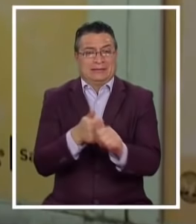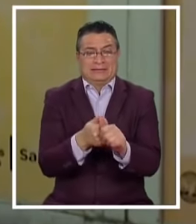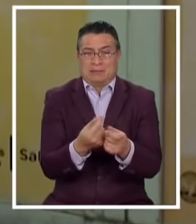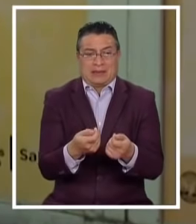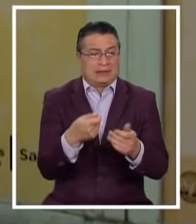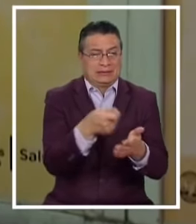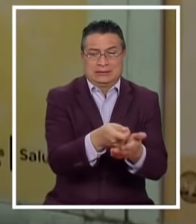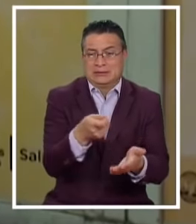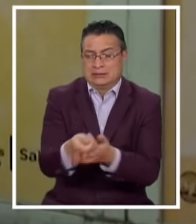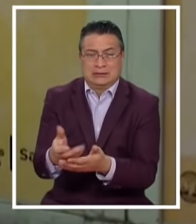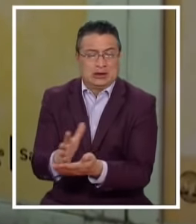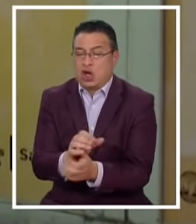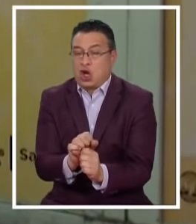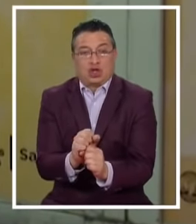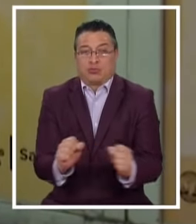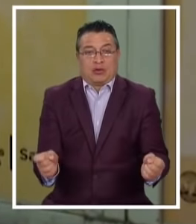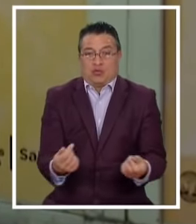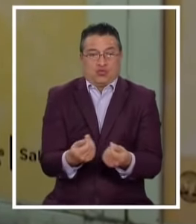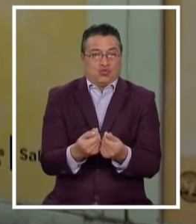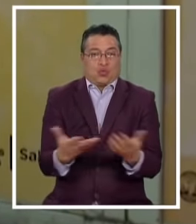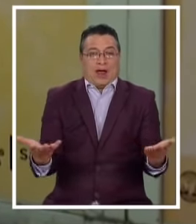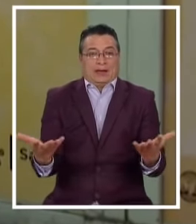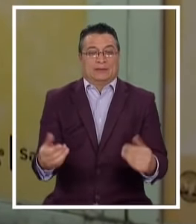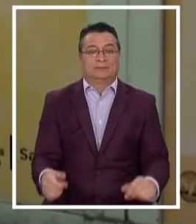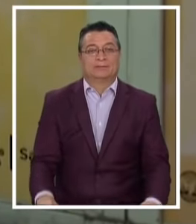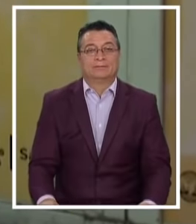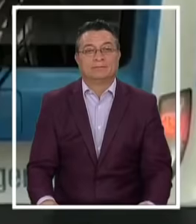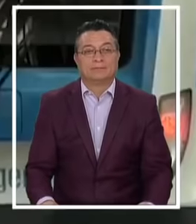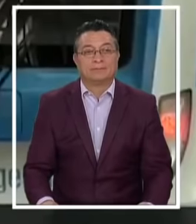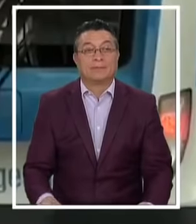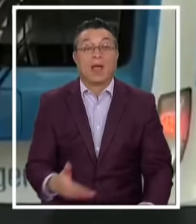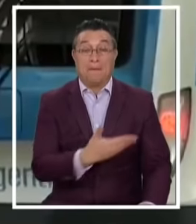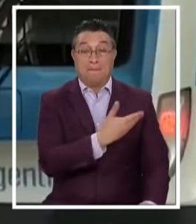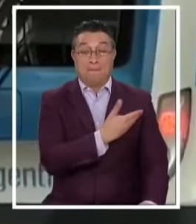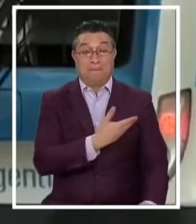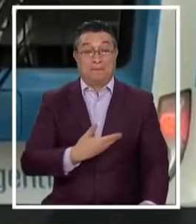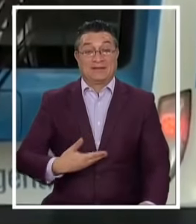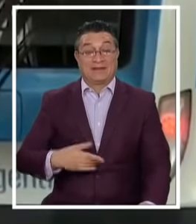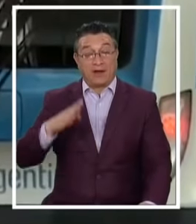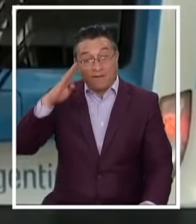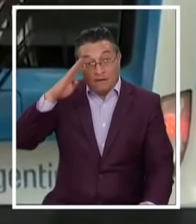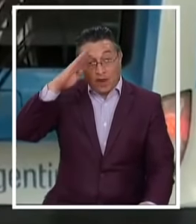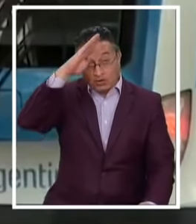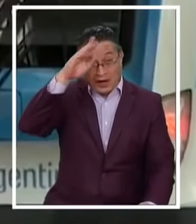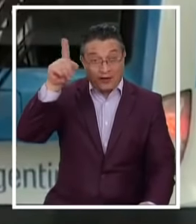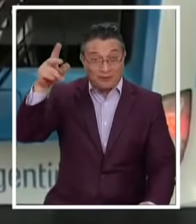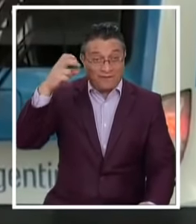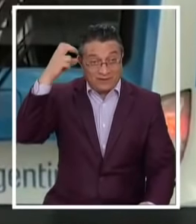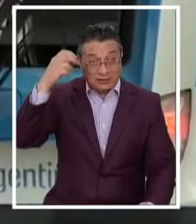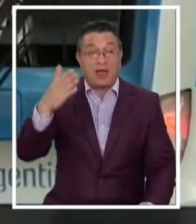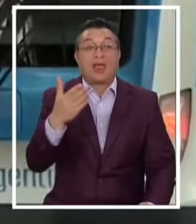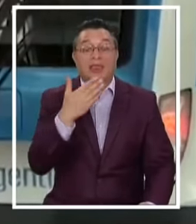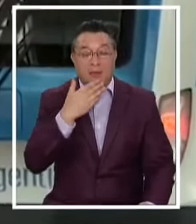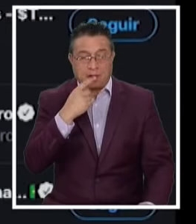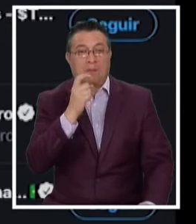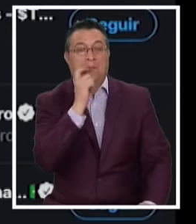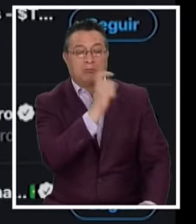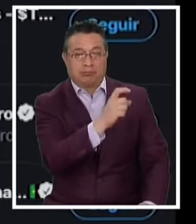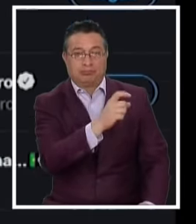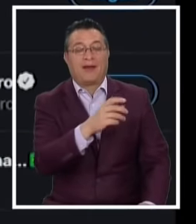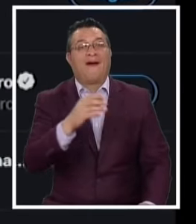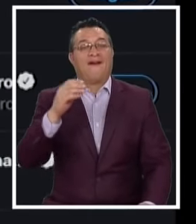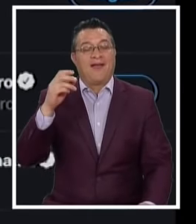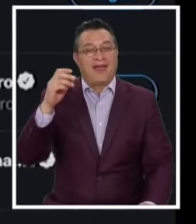Económicamente A los más vulnerables El presidente Jair Bolsonaro También embistió Contra Fernández E